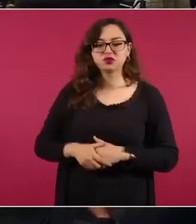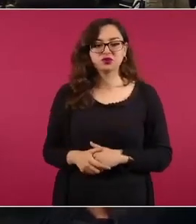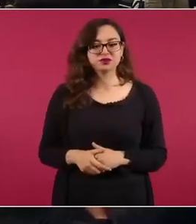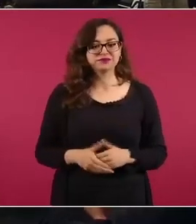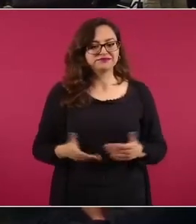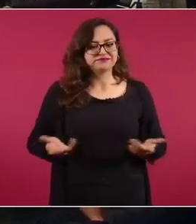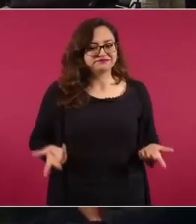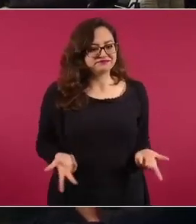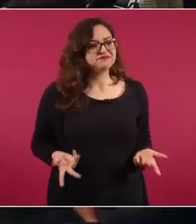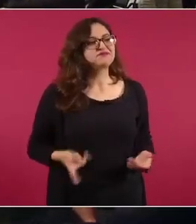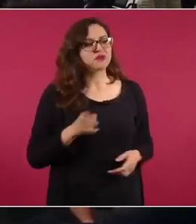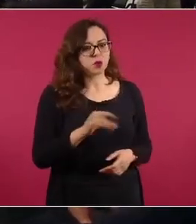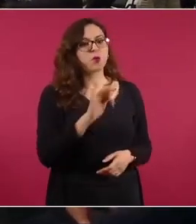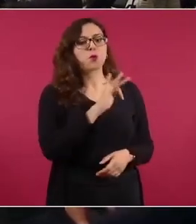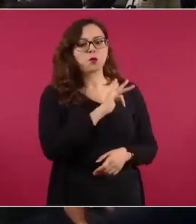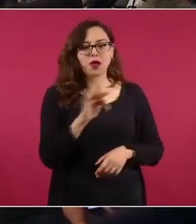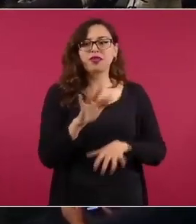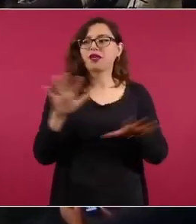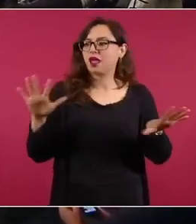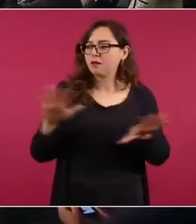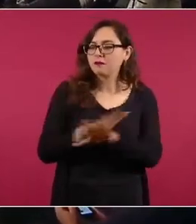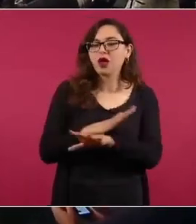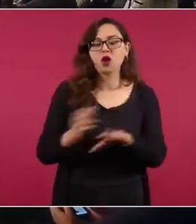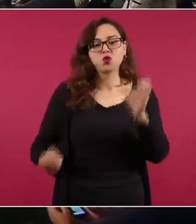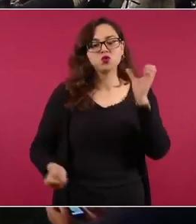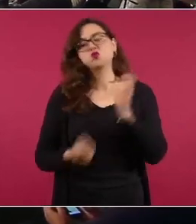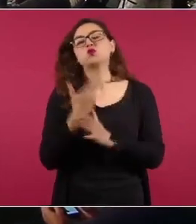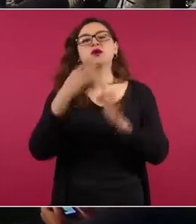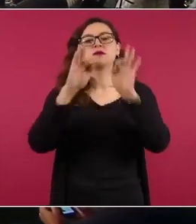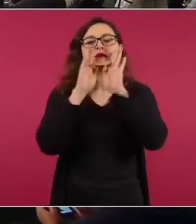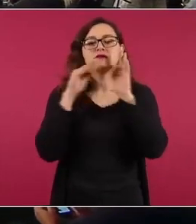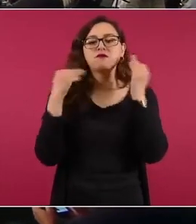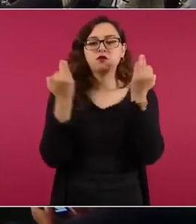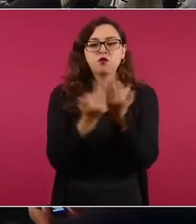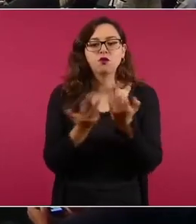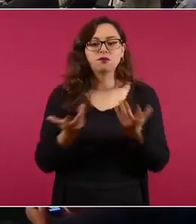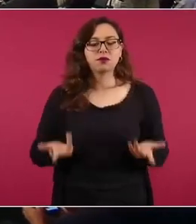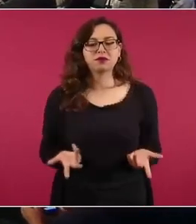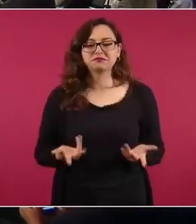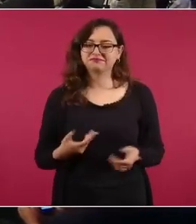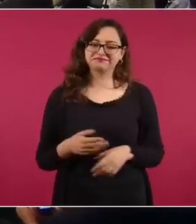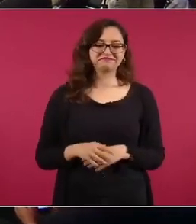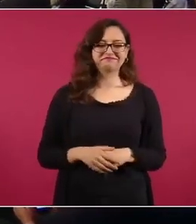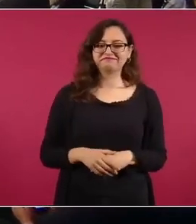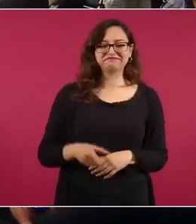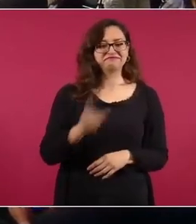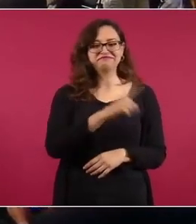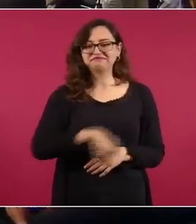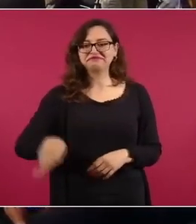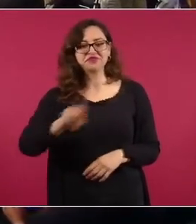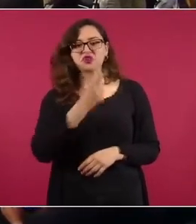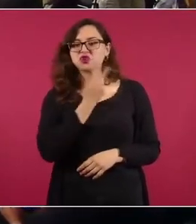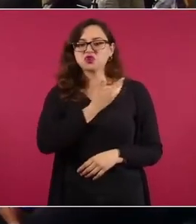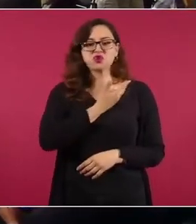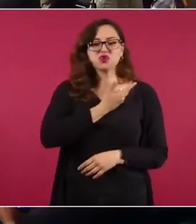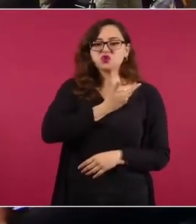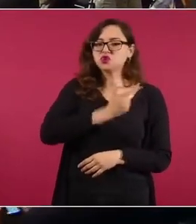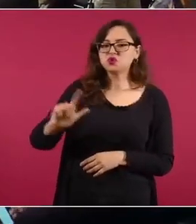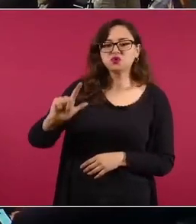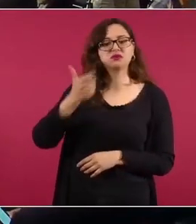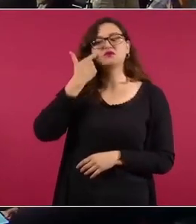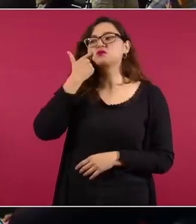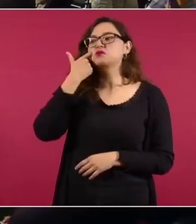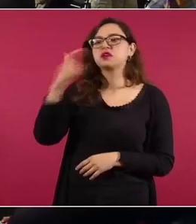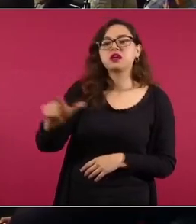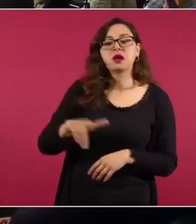por esta vía y no era un asunto fácil porque las tres grandes transformaciones que han